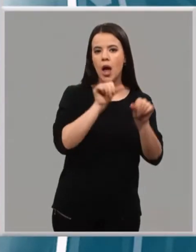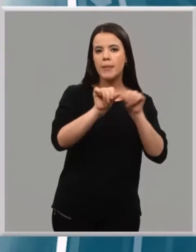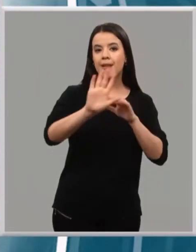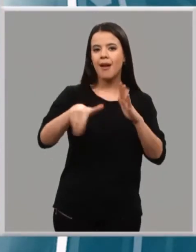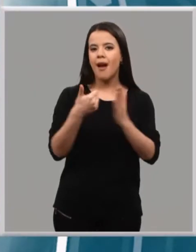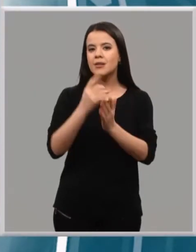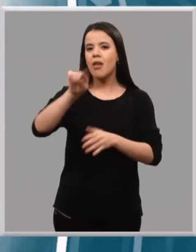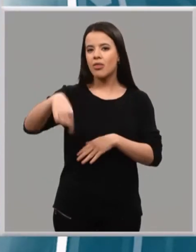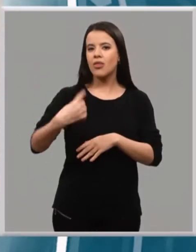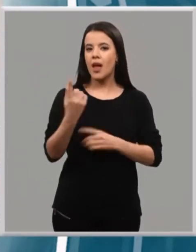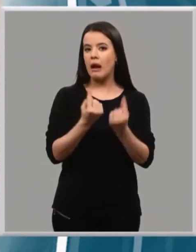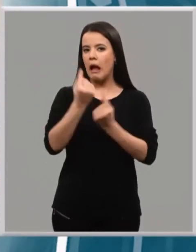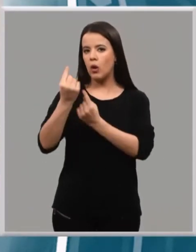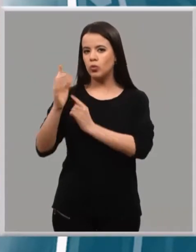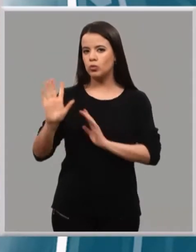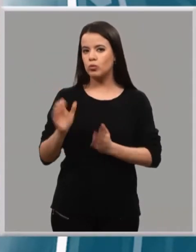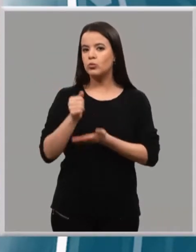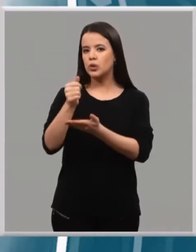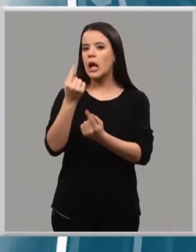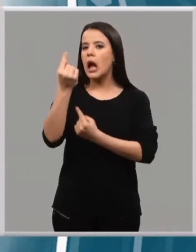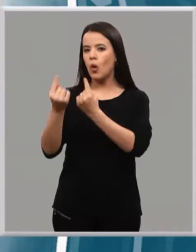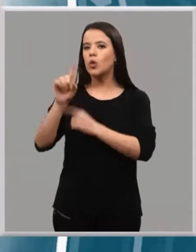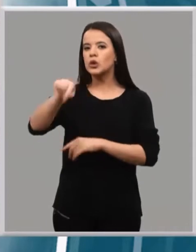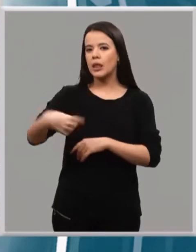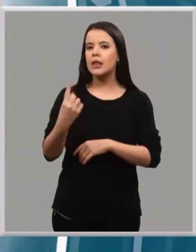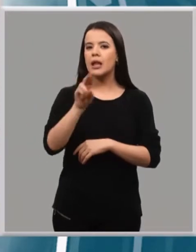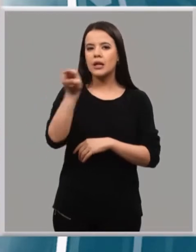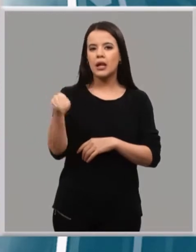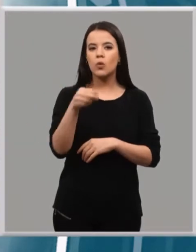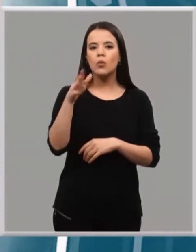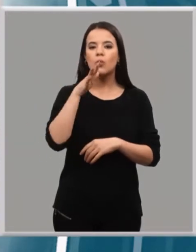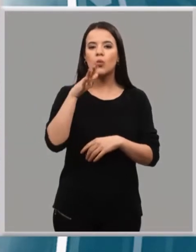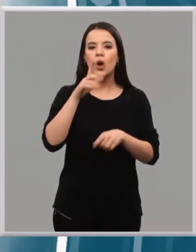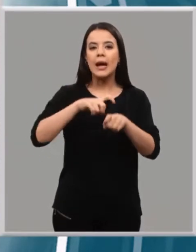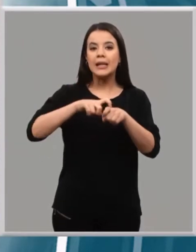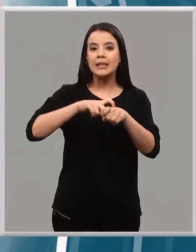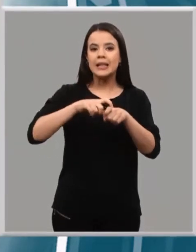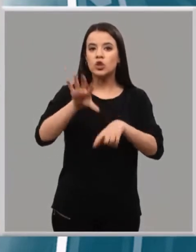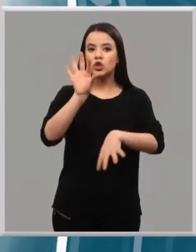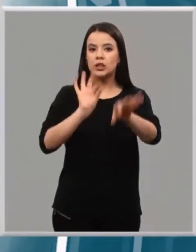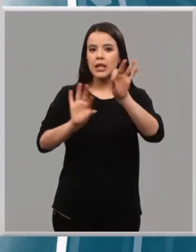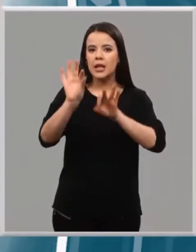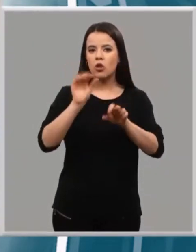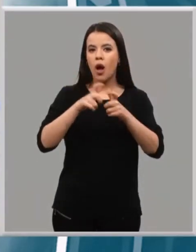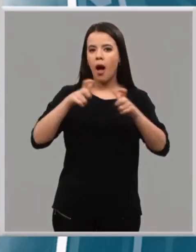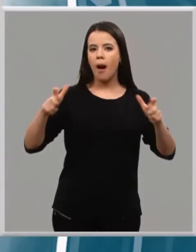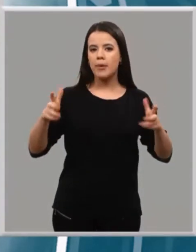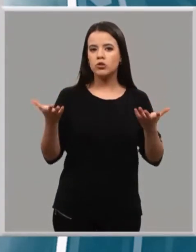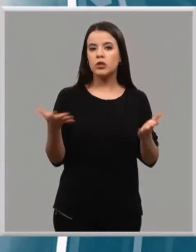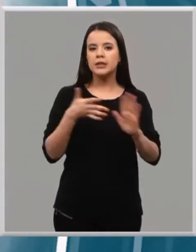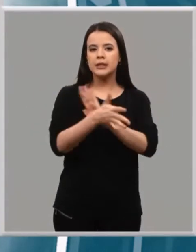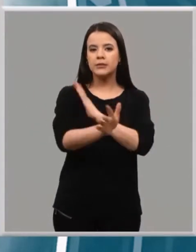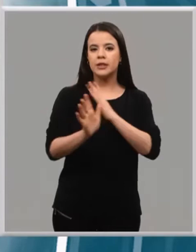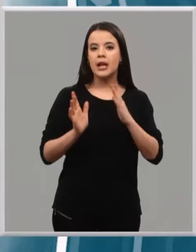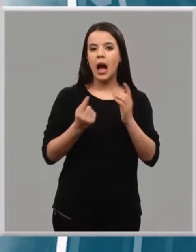100 seguro. Seguro que habrá botellas que lleguen a los 100. Porque como el criterio de selección es tan amplio, vamos a tener viñedos que